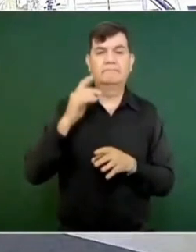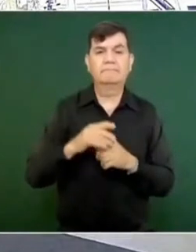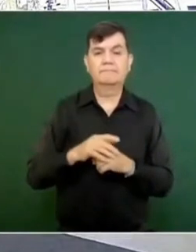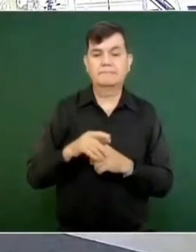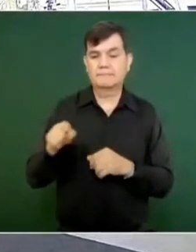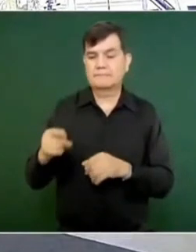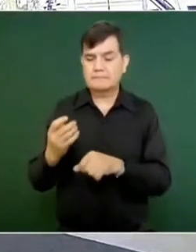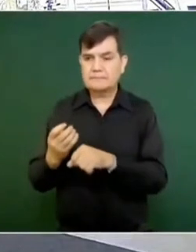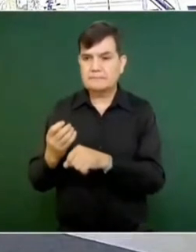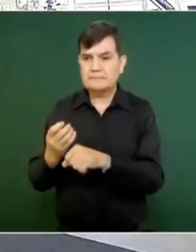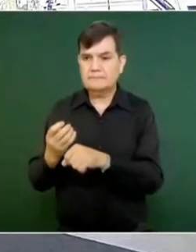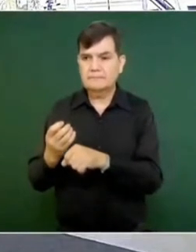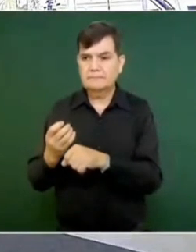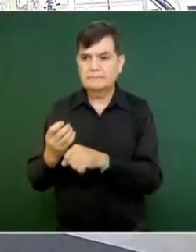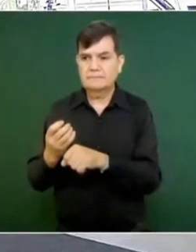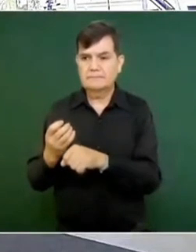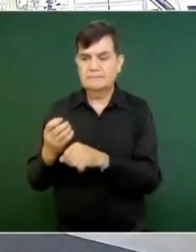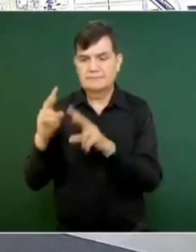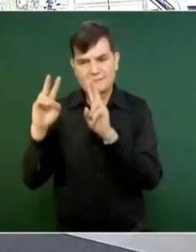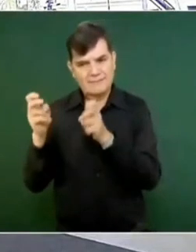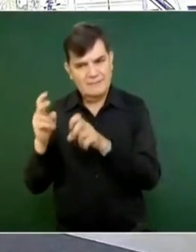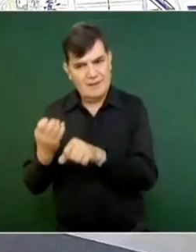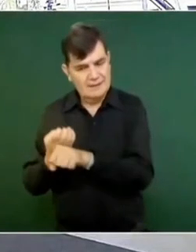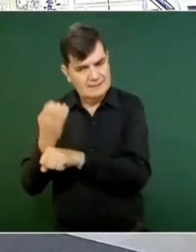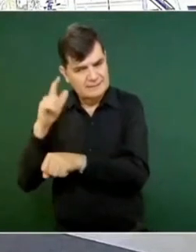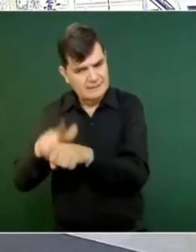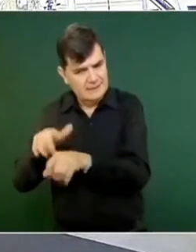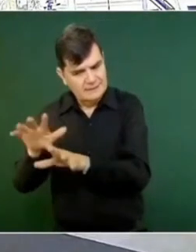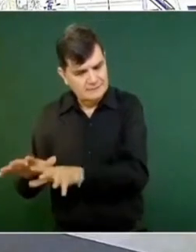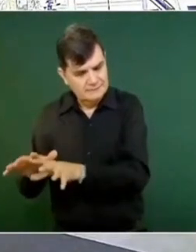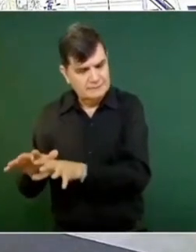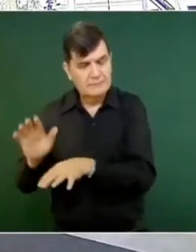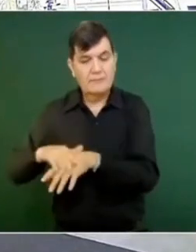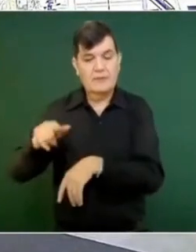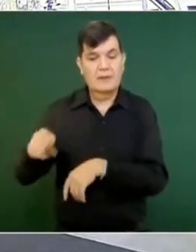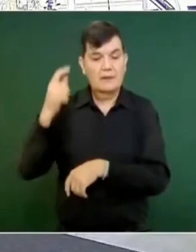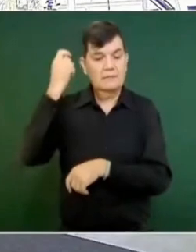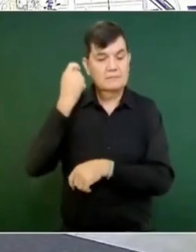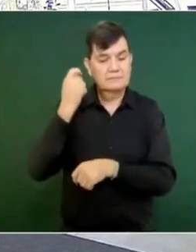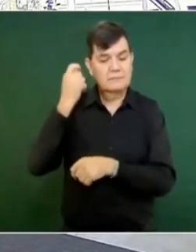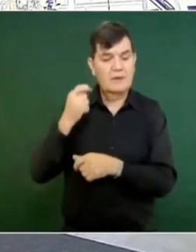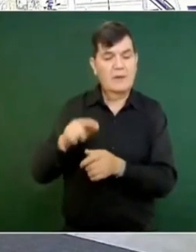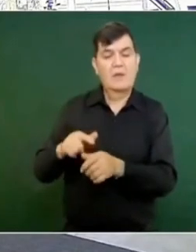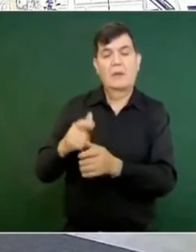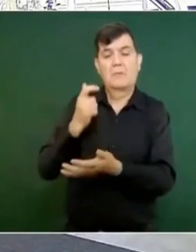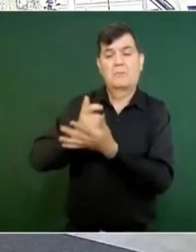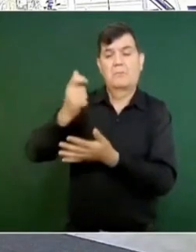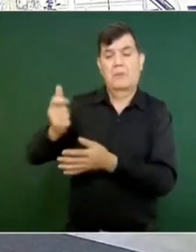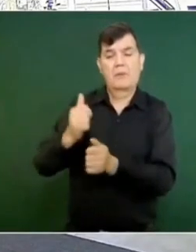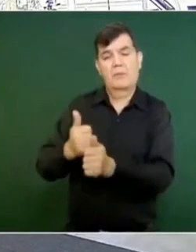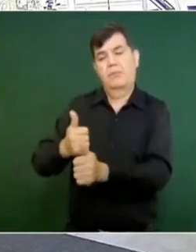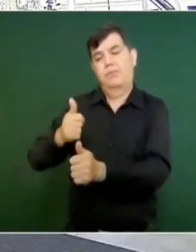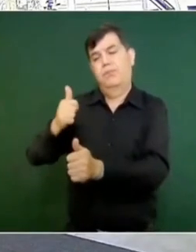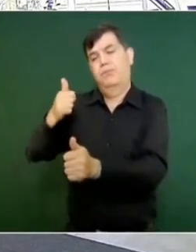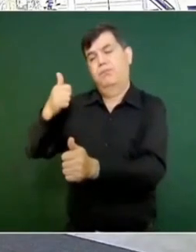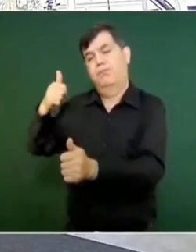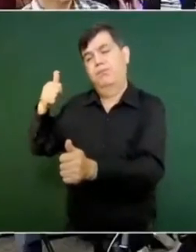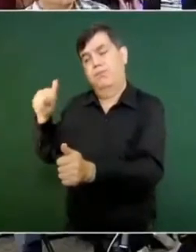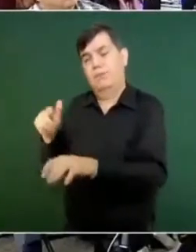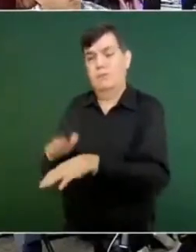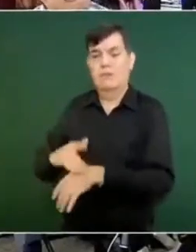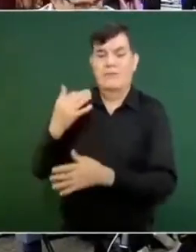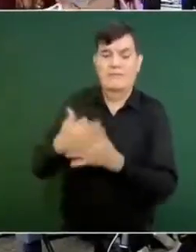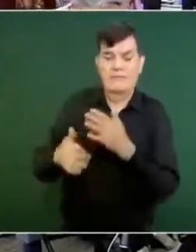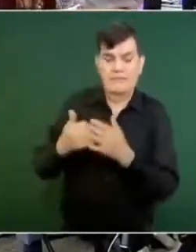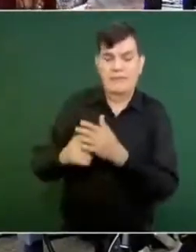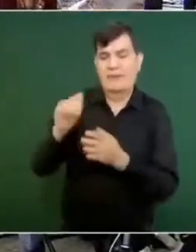el tema estatal porque se retrasan los pagos, no tienen el bono o los